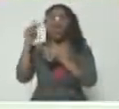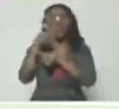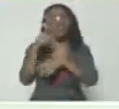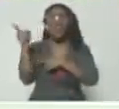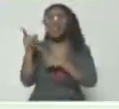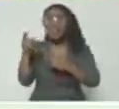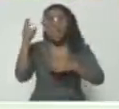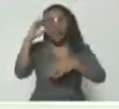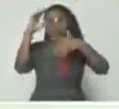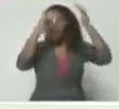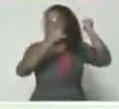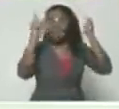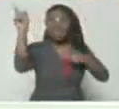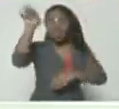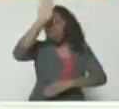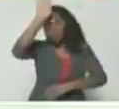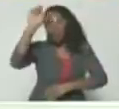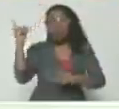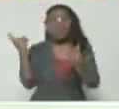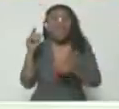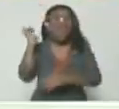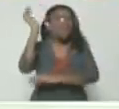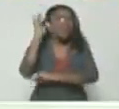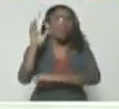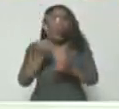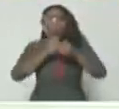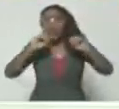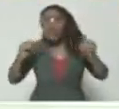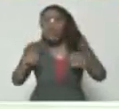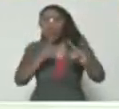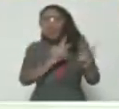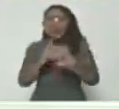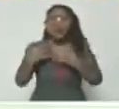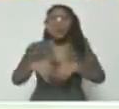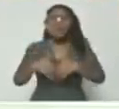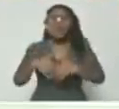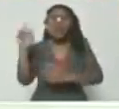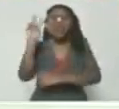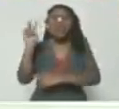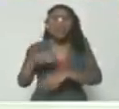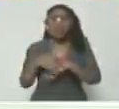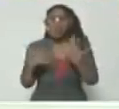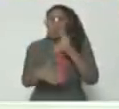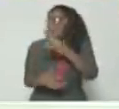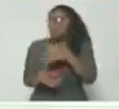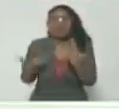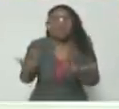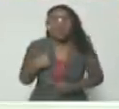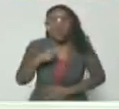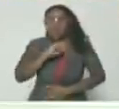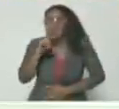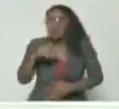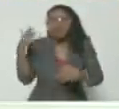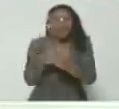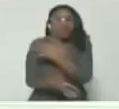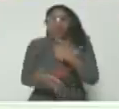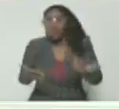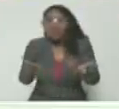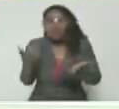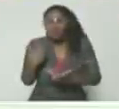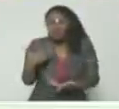el canciller del Vaticano con la asamblea de una organización empresarial venezolana? Pregunto yo, ¿qué tiene que ver?